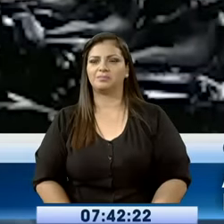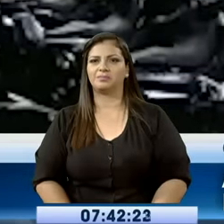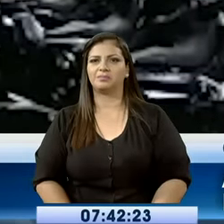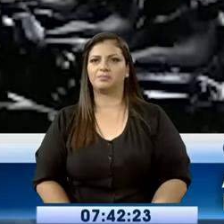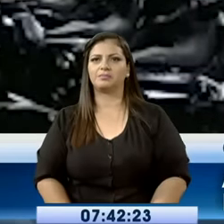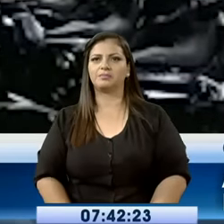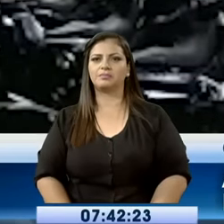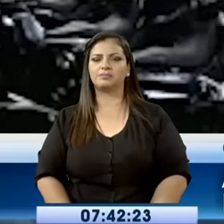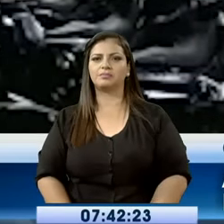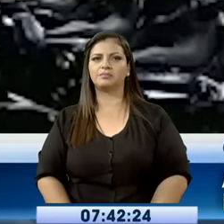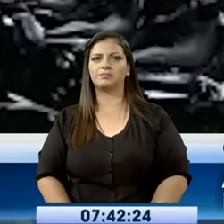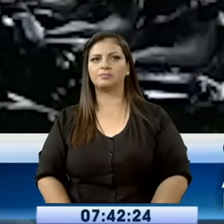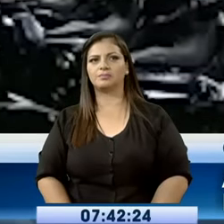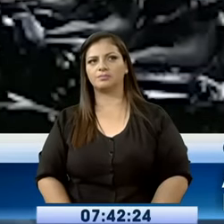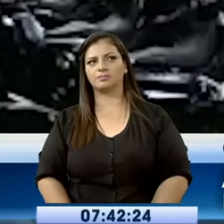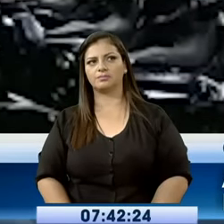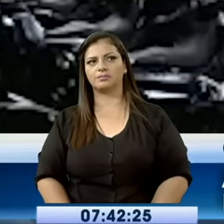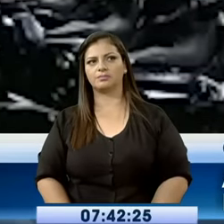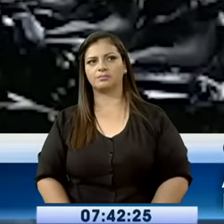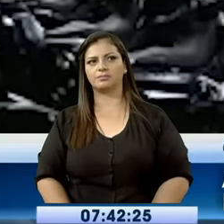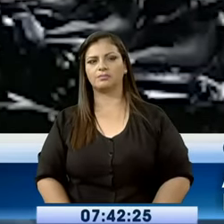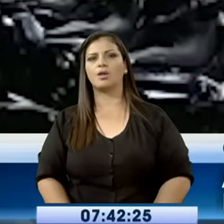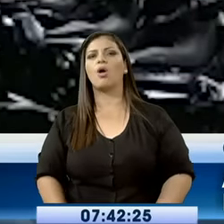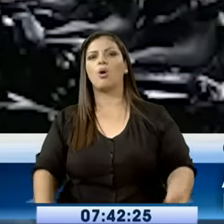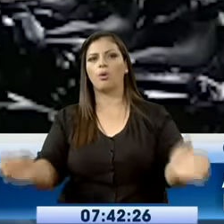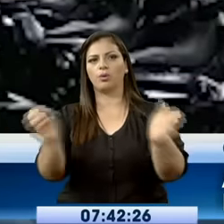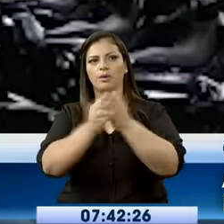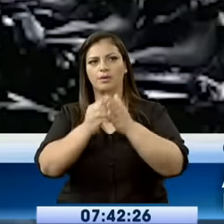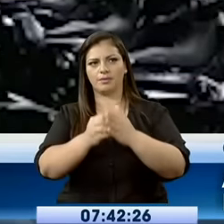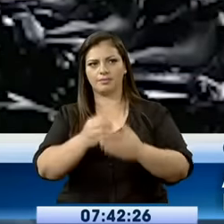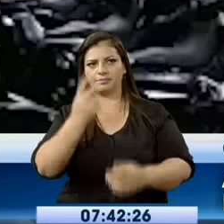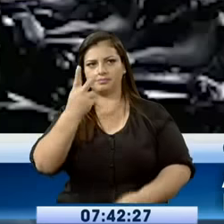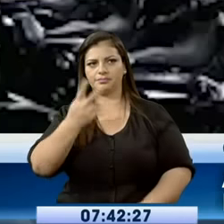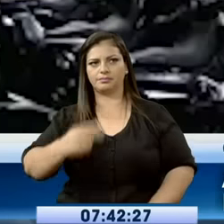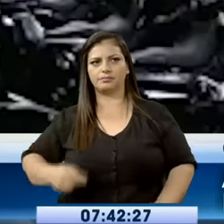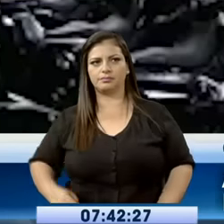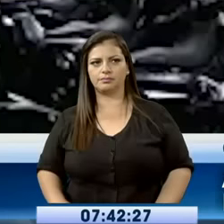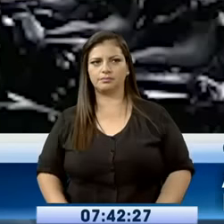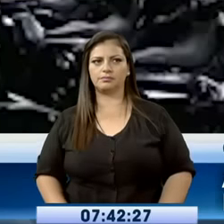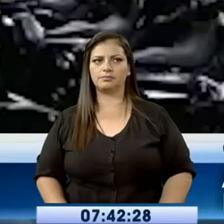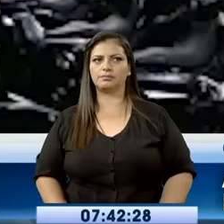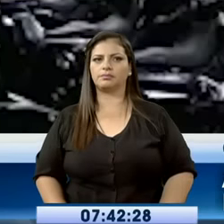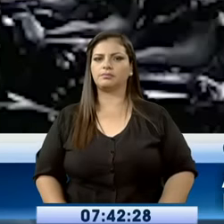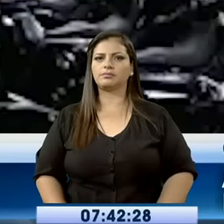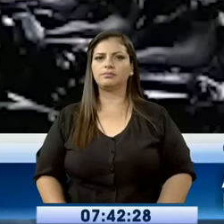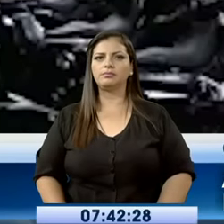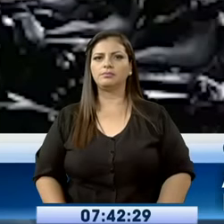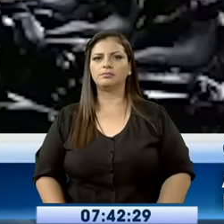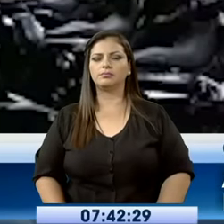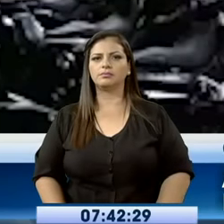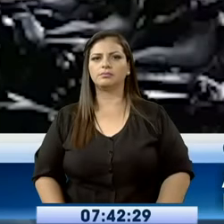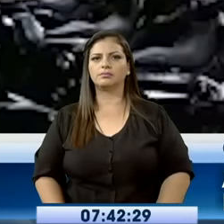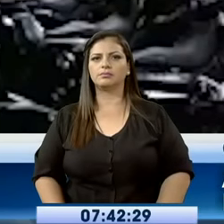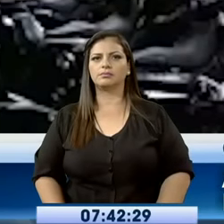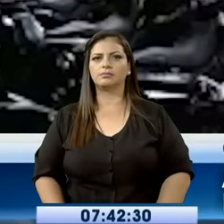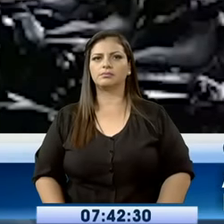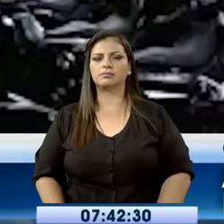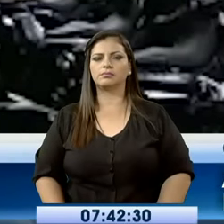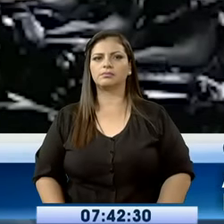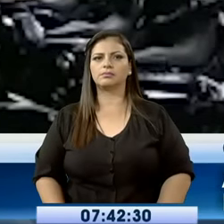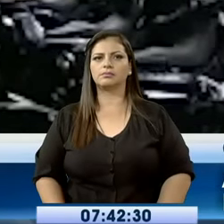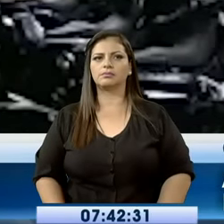Allá van, ahí vienen, vea, ahí vienen. Ahí parece que vienen recién, ¿no? Ahí está, ahí está, vienen dos motos, mira, dos y dos. Parece.